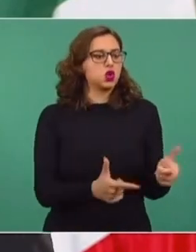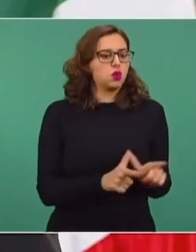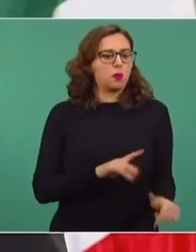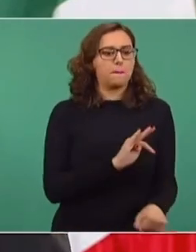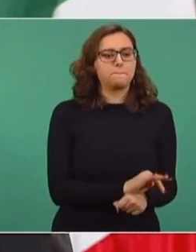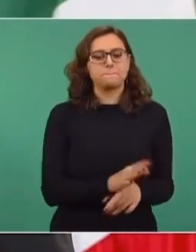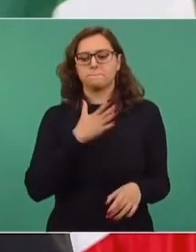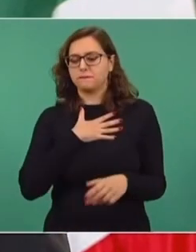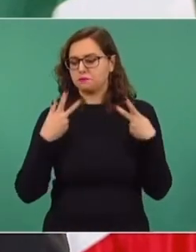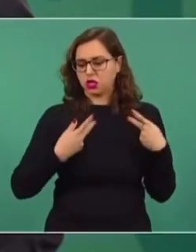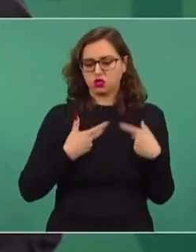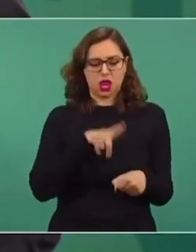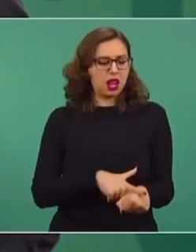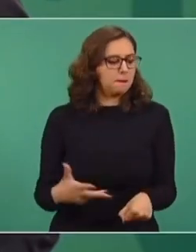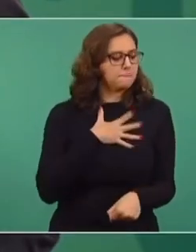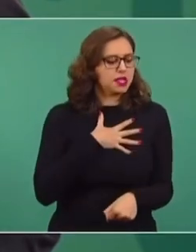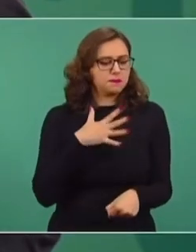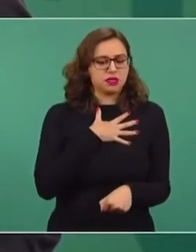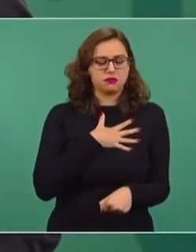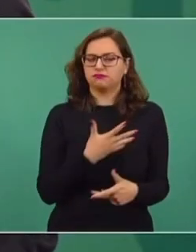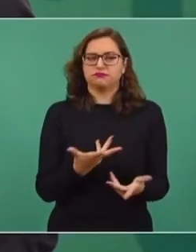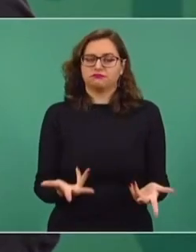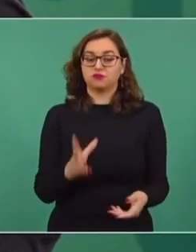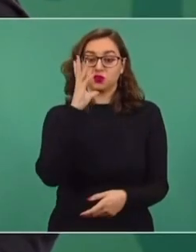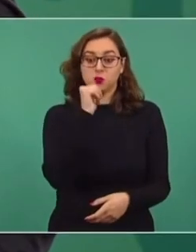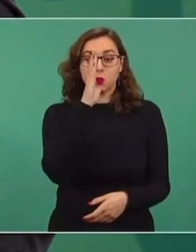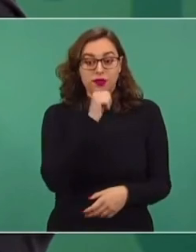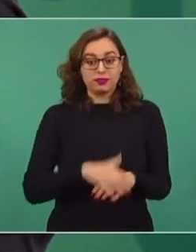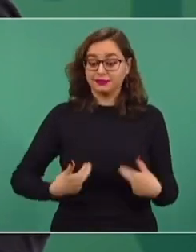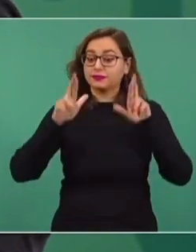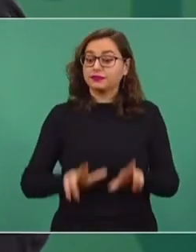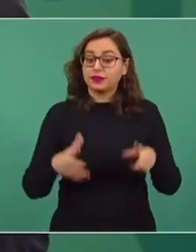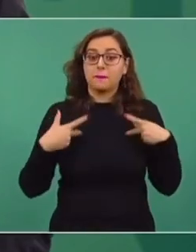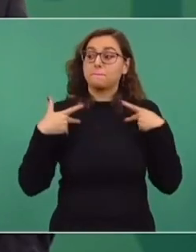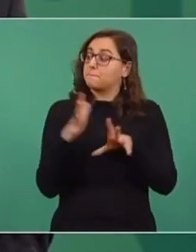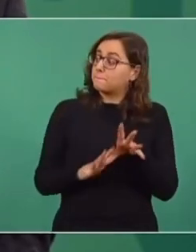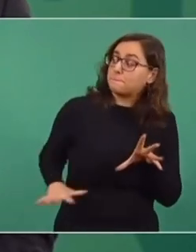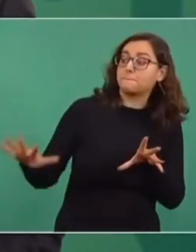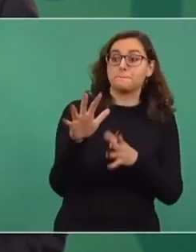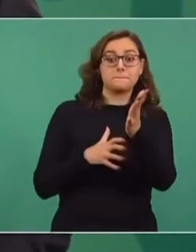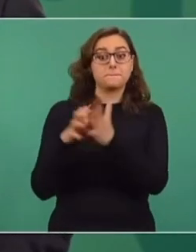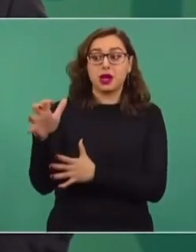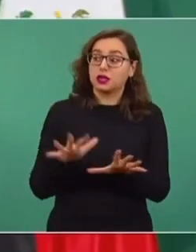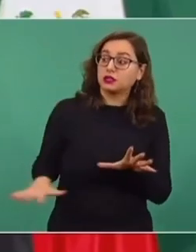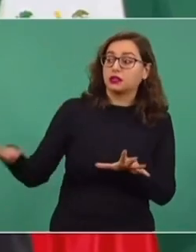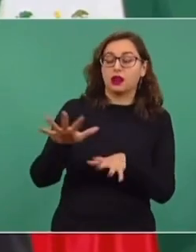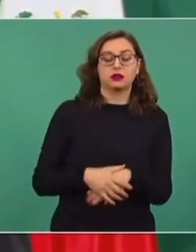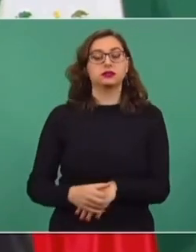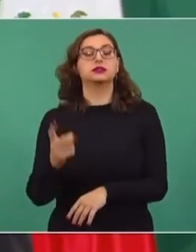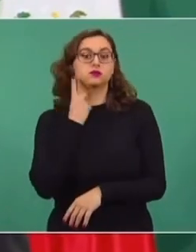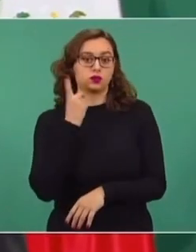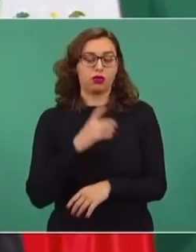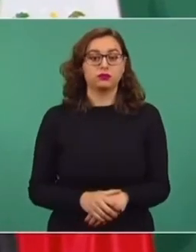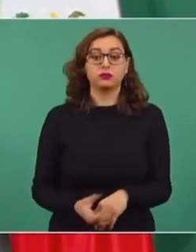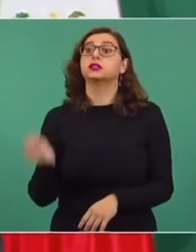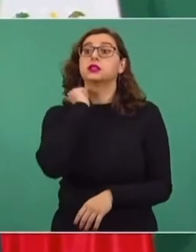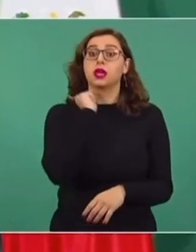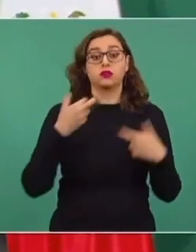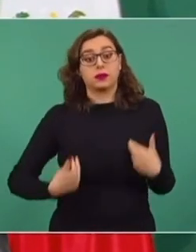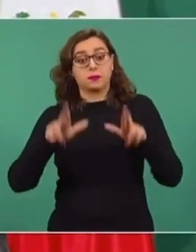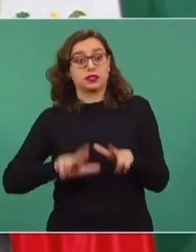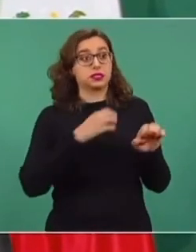o intereses personales, por legítimos que sean. Un legislador tiene que representar al pueblo, los senadores tienen que representar a los estados, las entidades federativas,